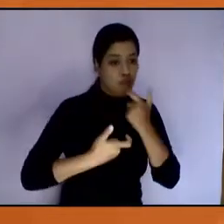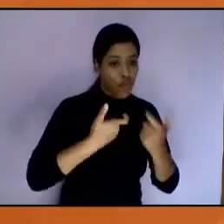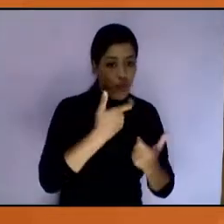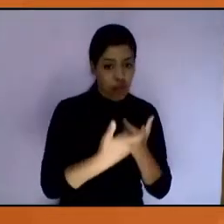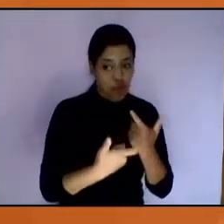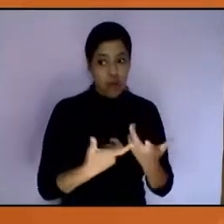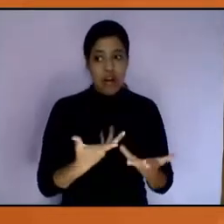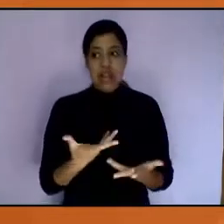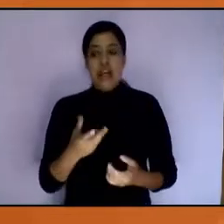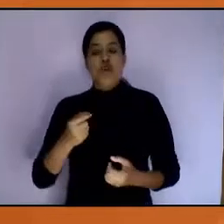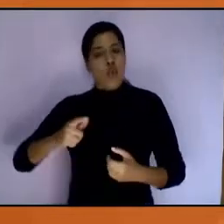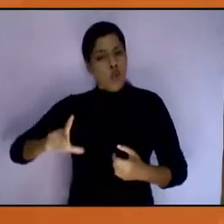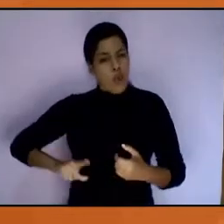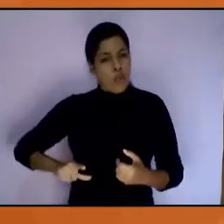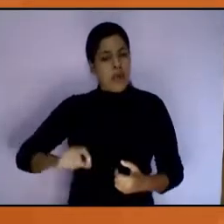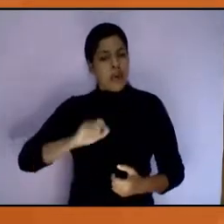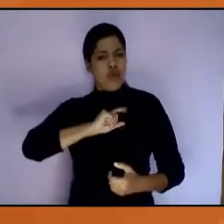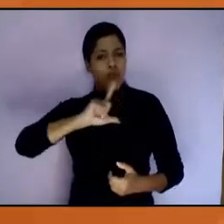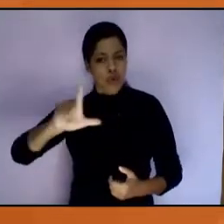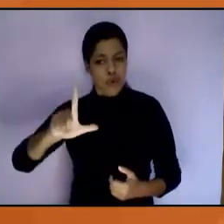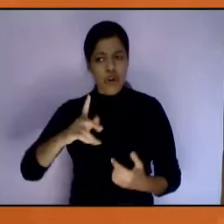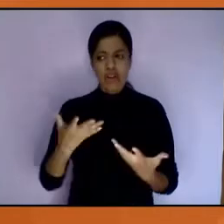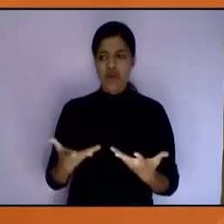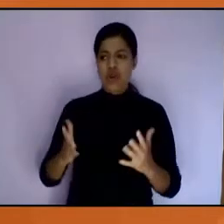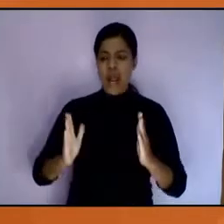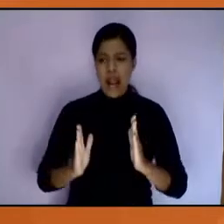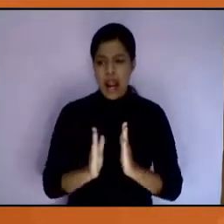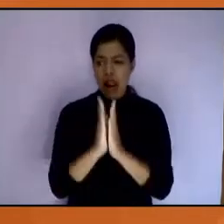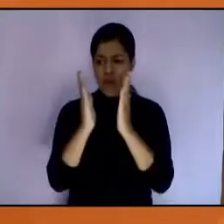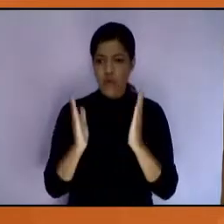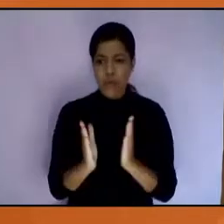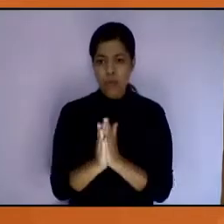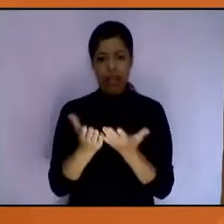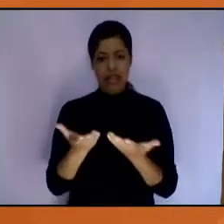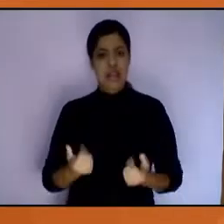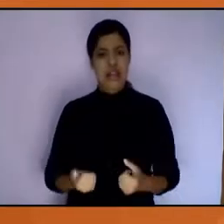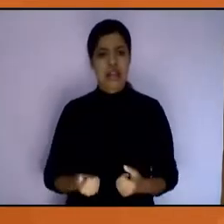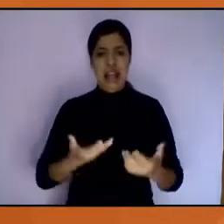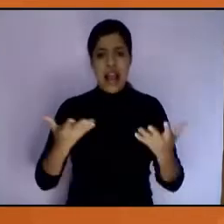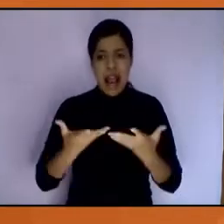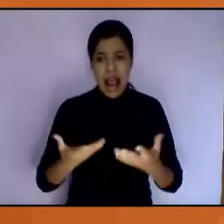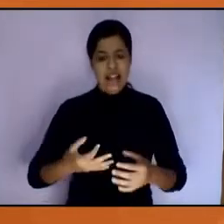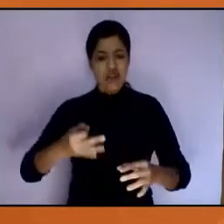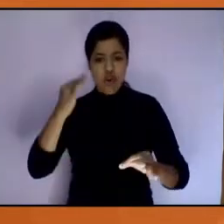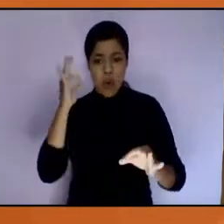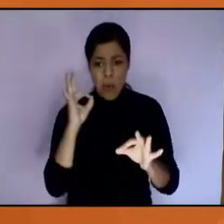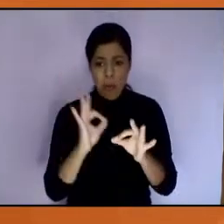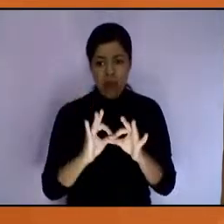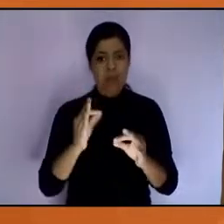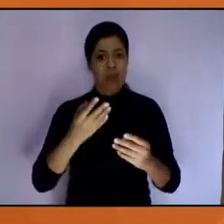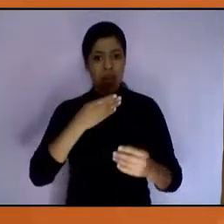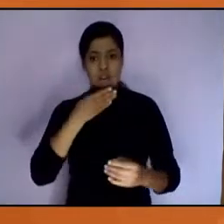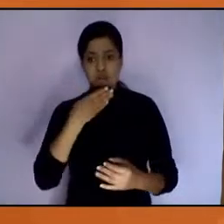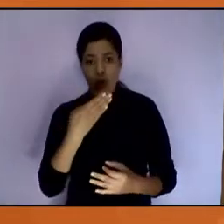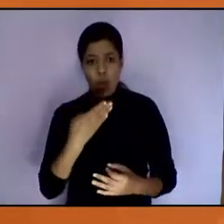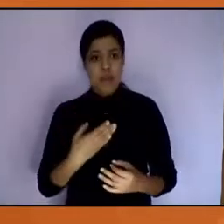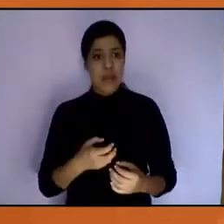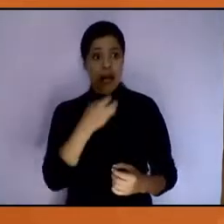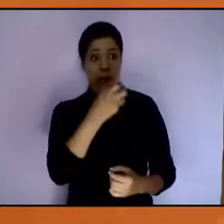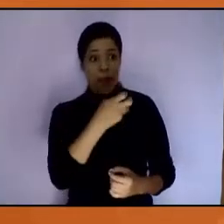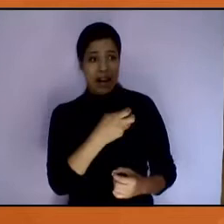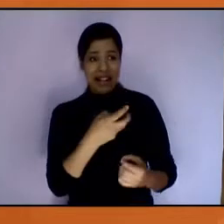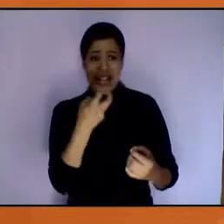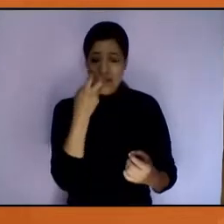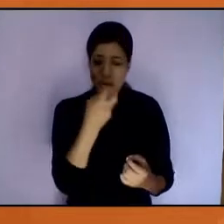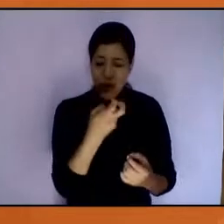suficiente profesionalización, pluralidad, capacidad de acción y eficiencia, para que esto sea llevado a